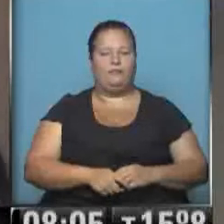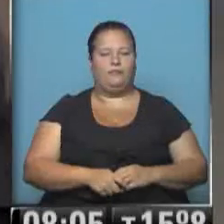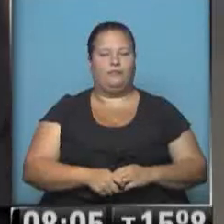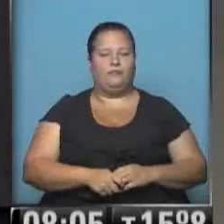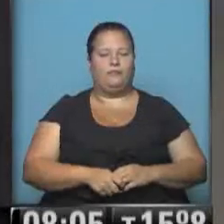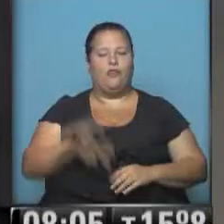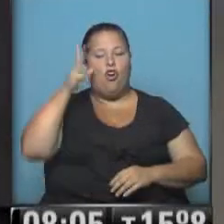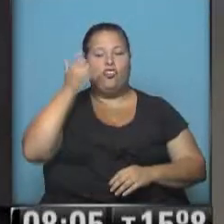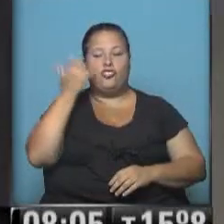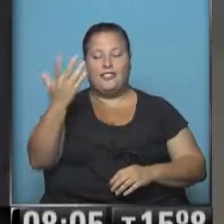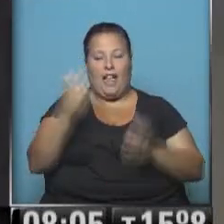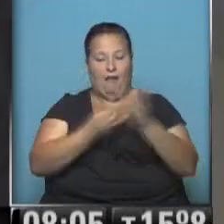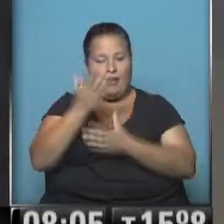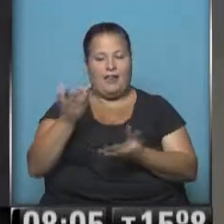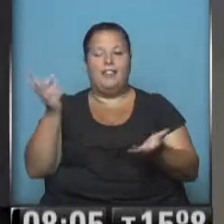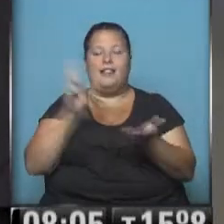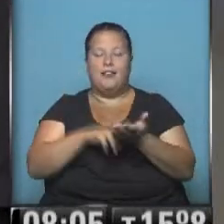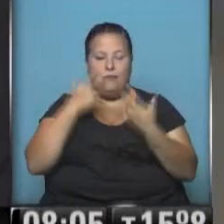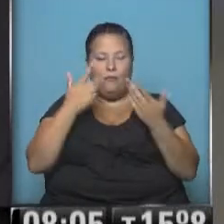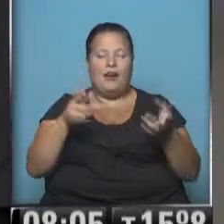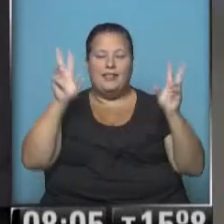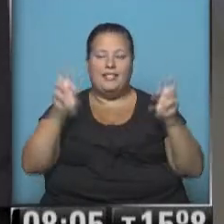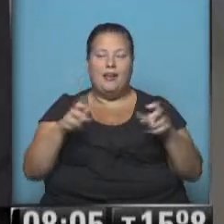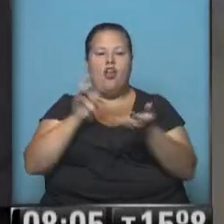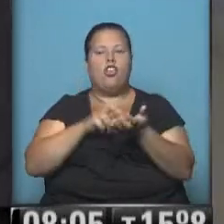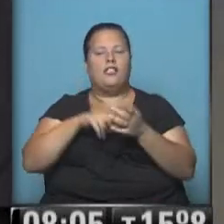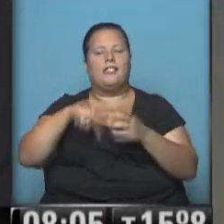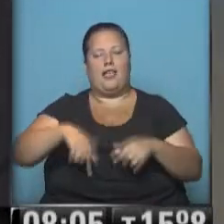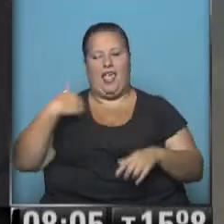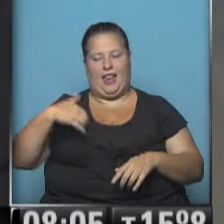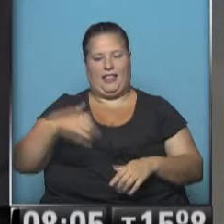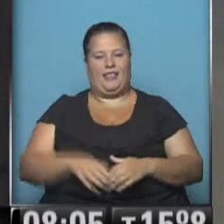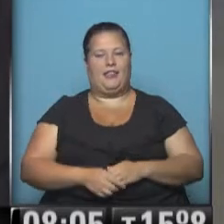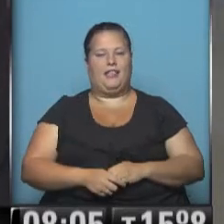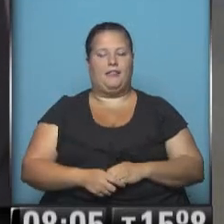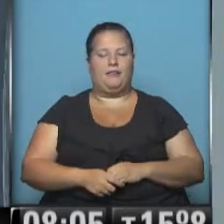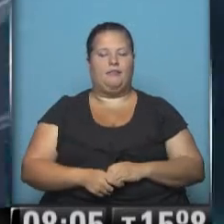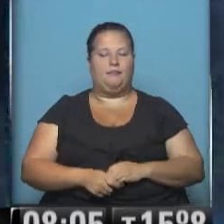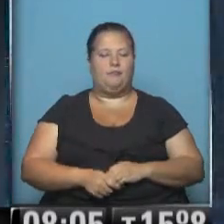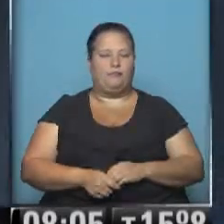8 y 5 de la mañana vamos a repasar justamente en esta edición más noticias nacionales.